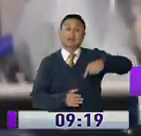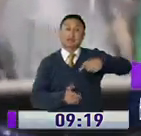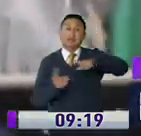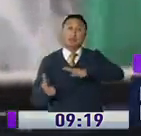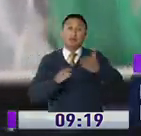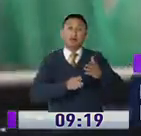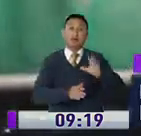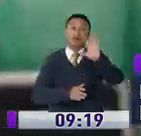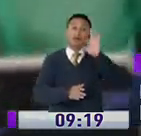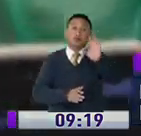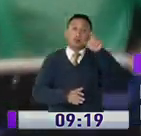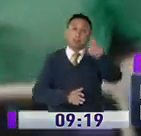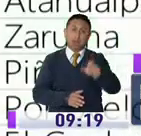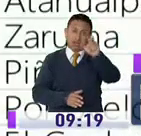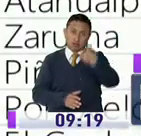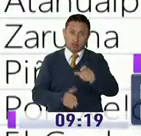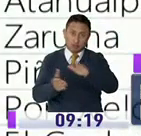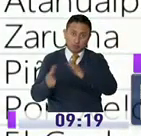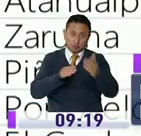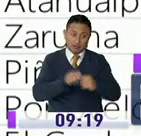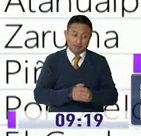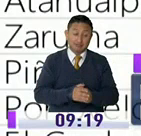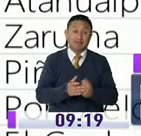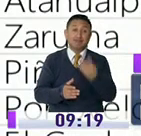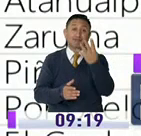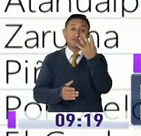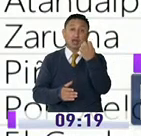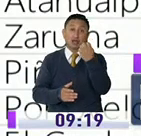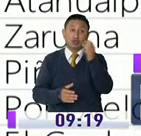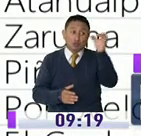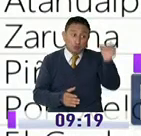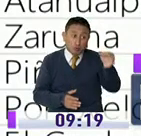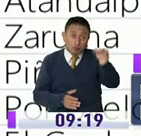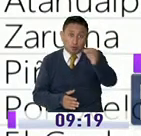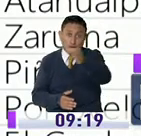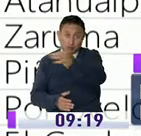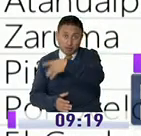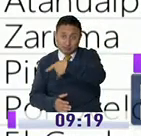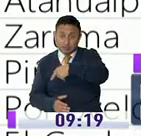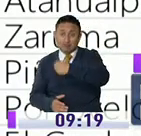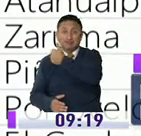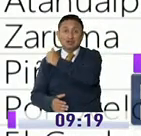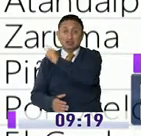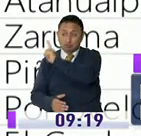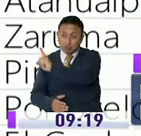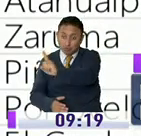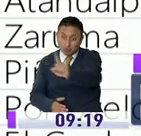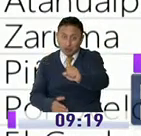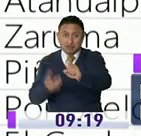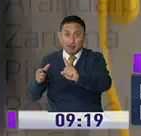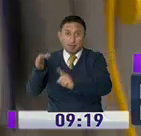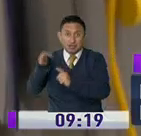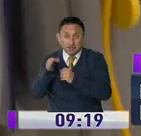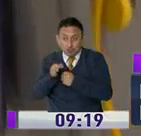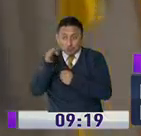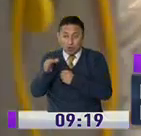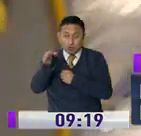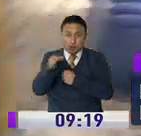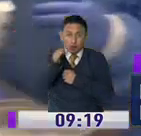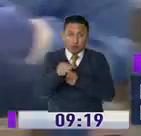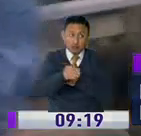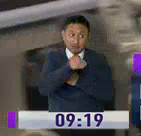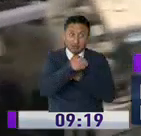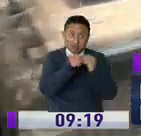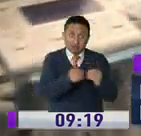fallecimiento de nueve personas. De los 14 cantones existentes, 10 presentan personas contagiadas. Las cifras